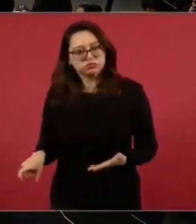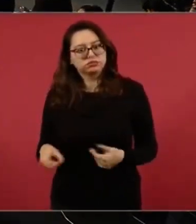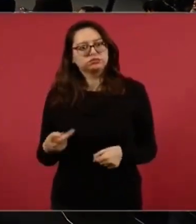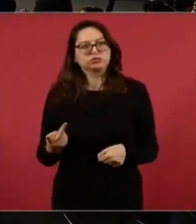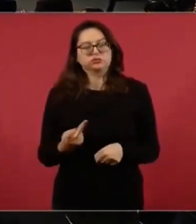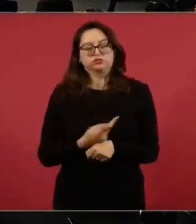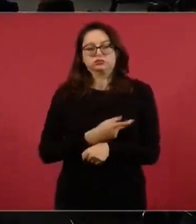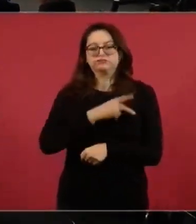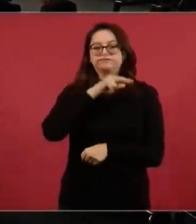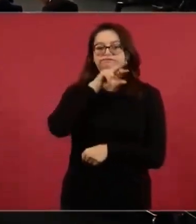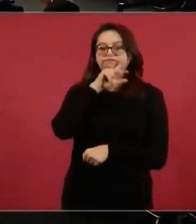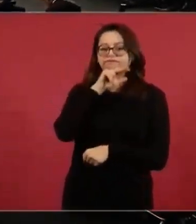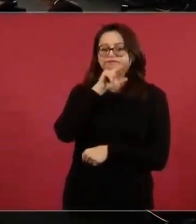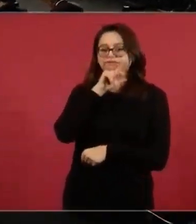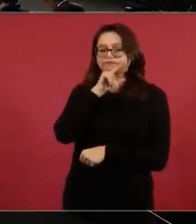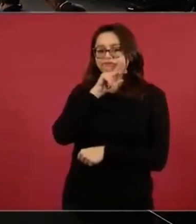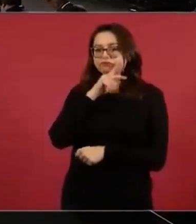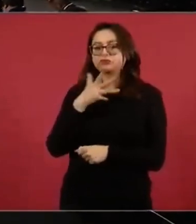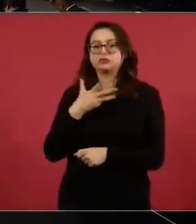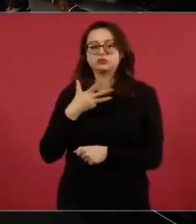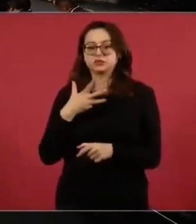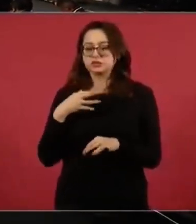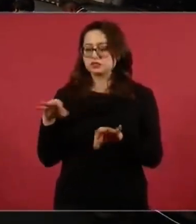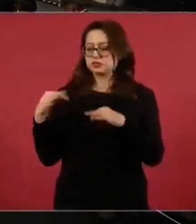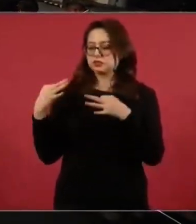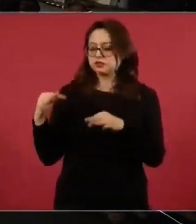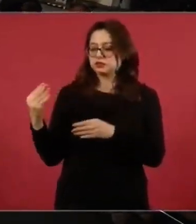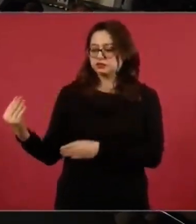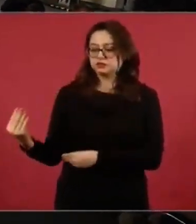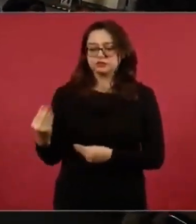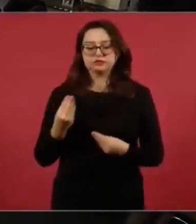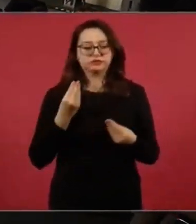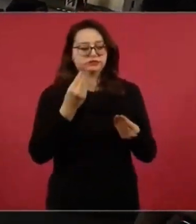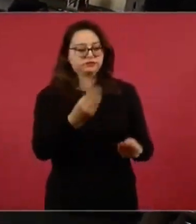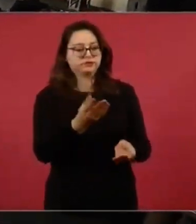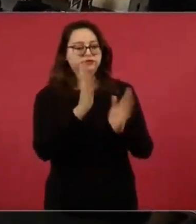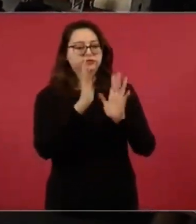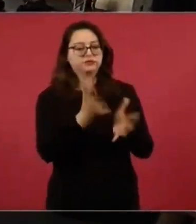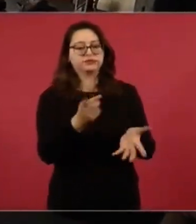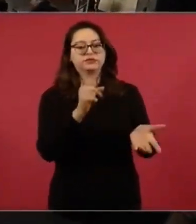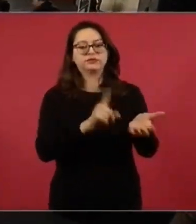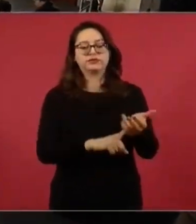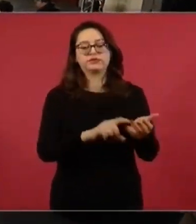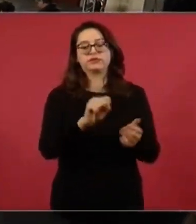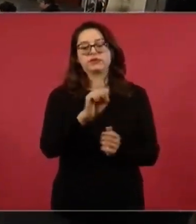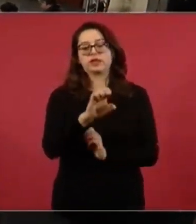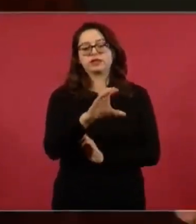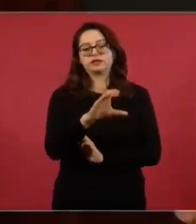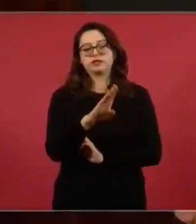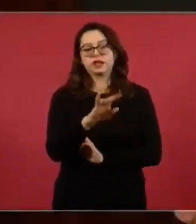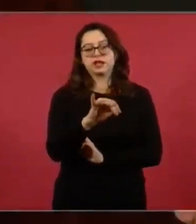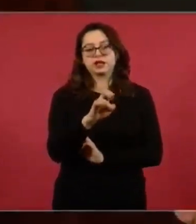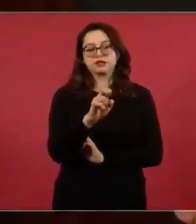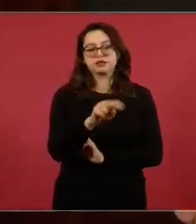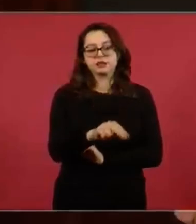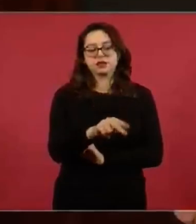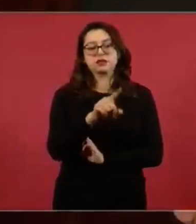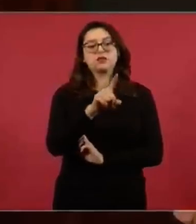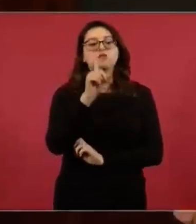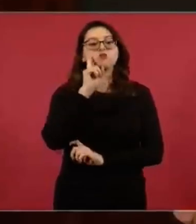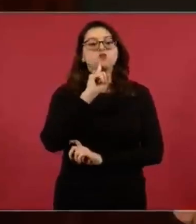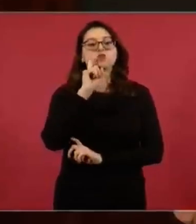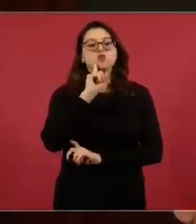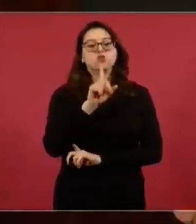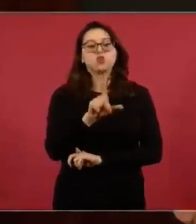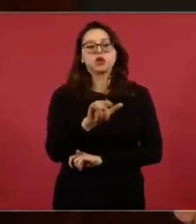se lo mandé a las personas indicadas de la Secretaría del Bienestar. Nos atendía Lidia